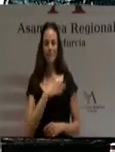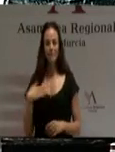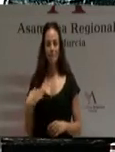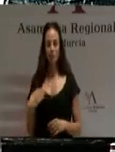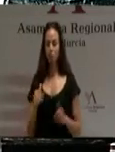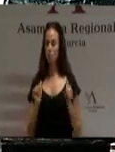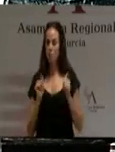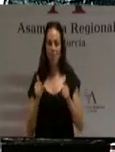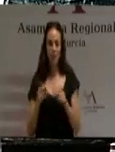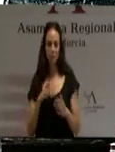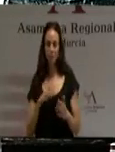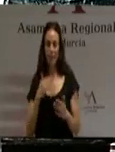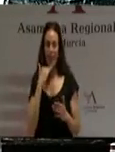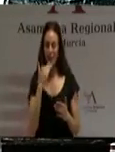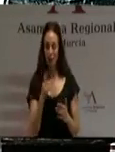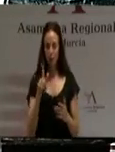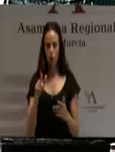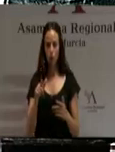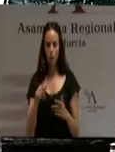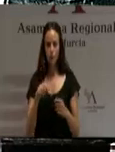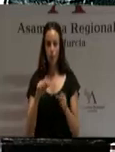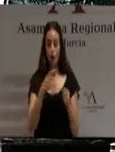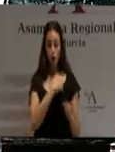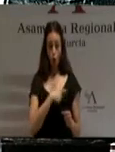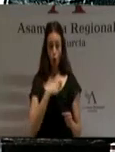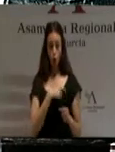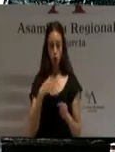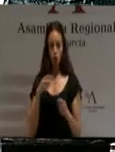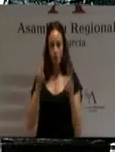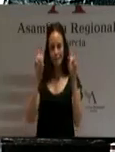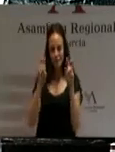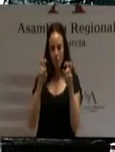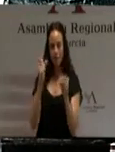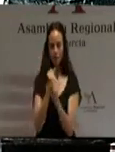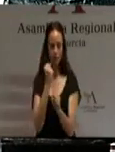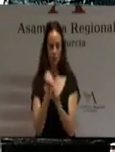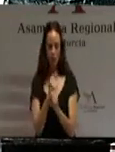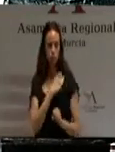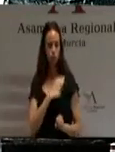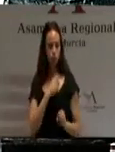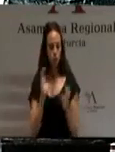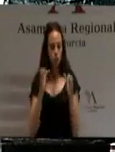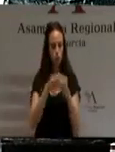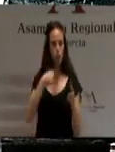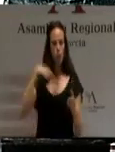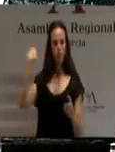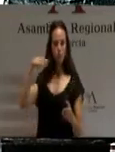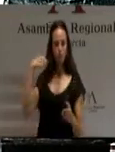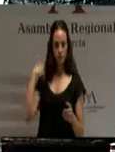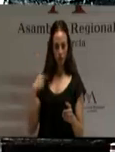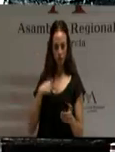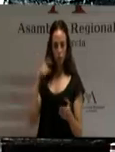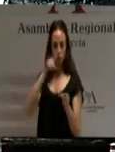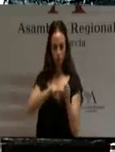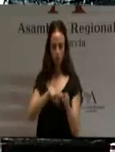inmediata una comisión delegada del Gobierno para el empleo. Una comisión que yo mismo presidiré. Es